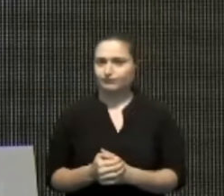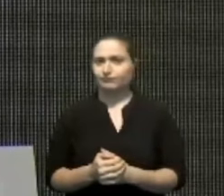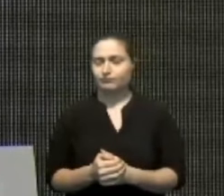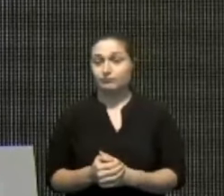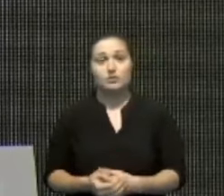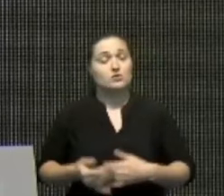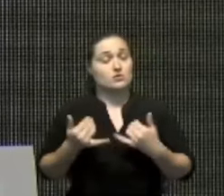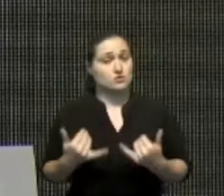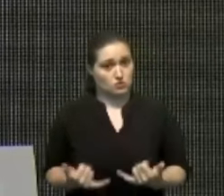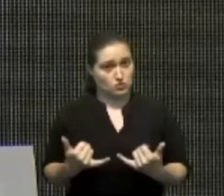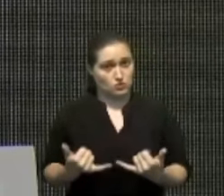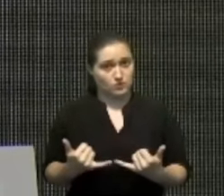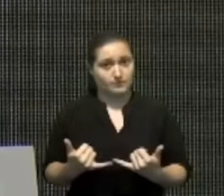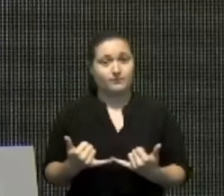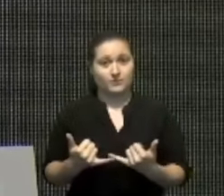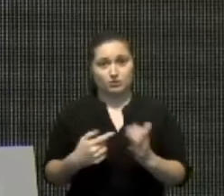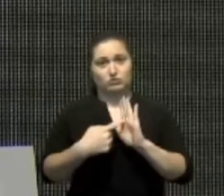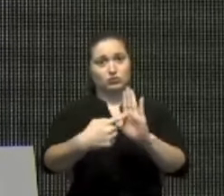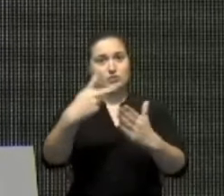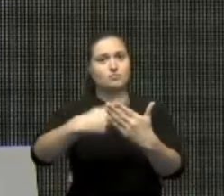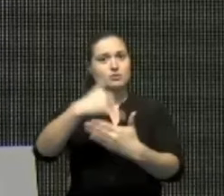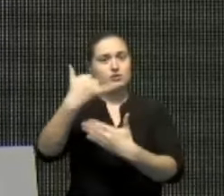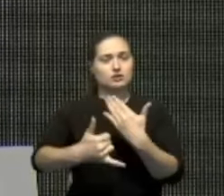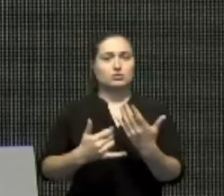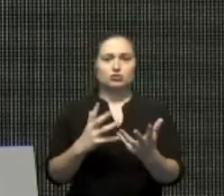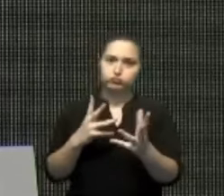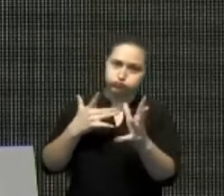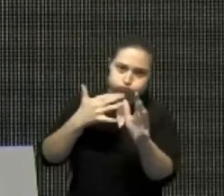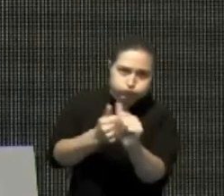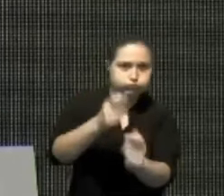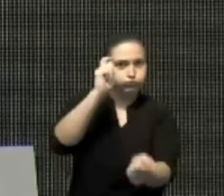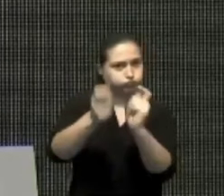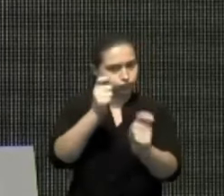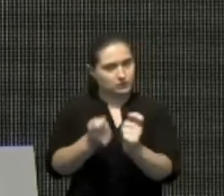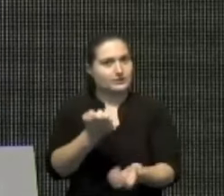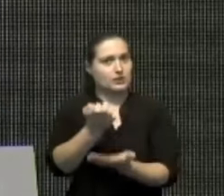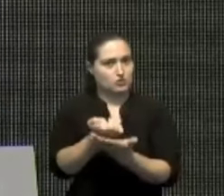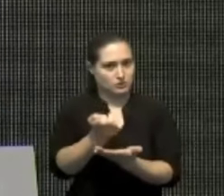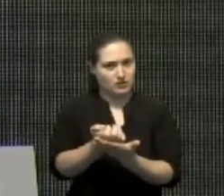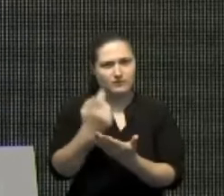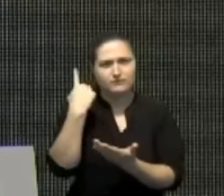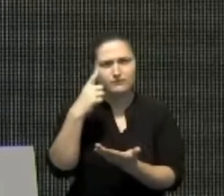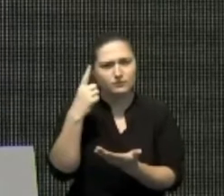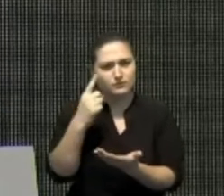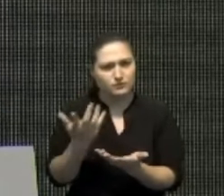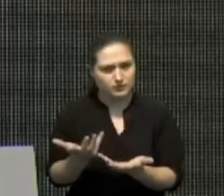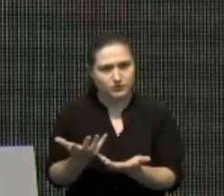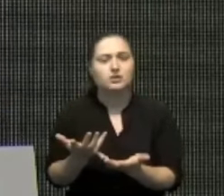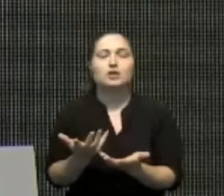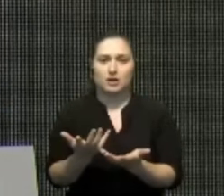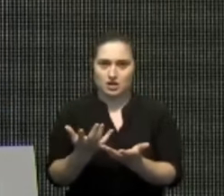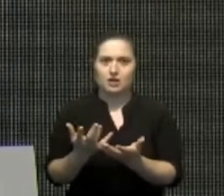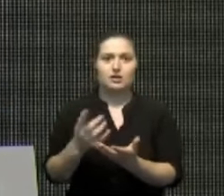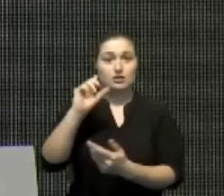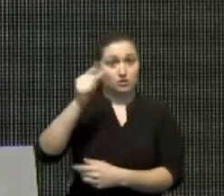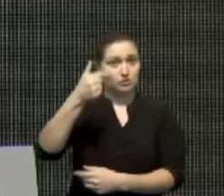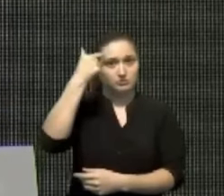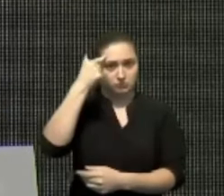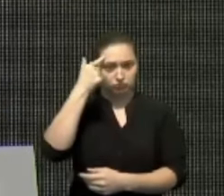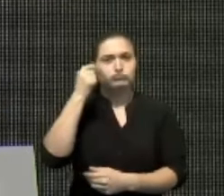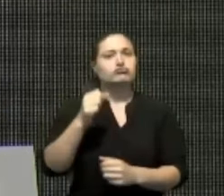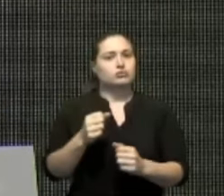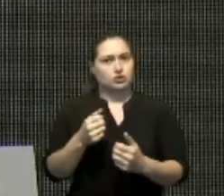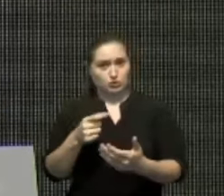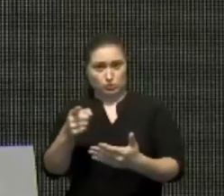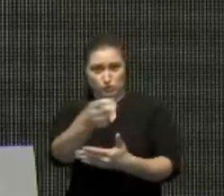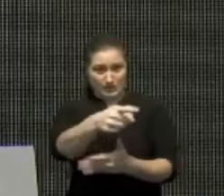presentando el proyecto de modernización fiscal, que actuará como un mecanismo que habilite al Estado a responder